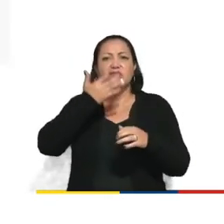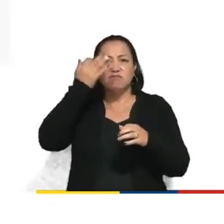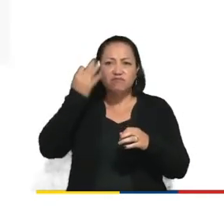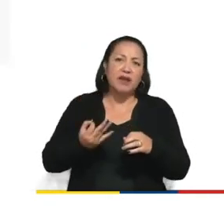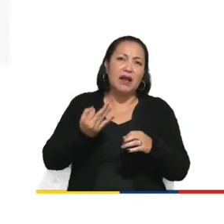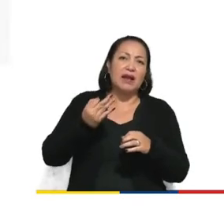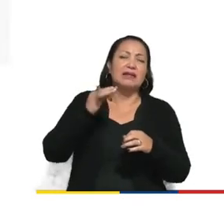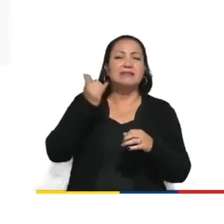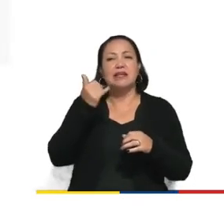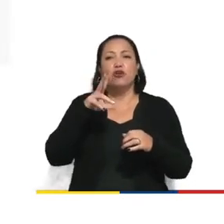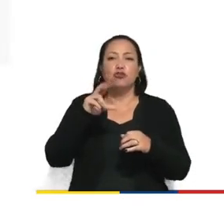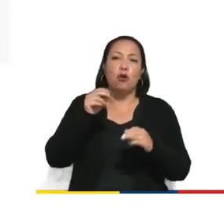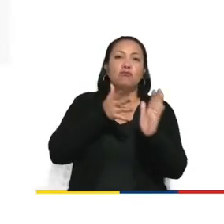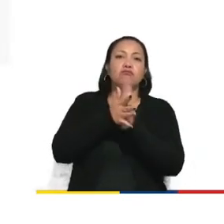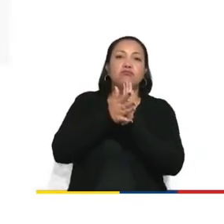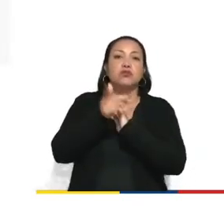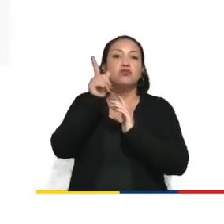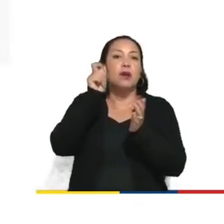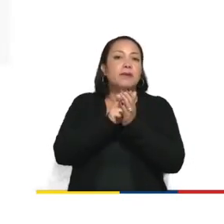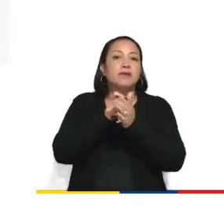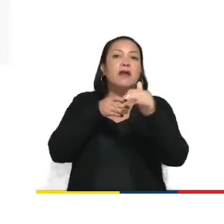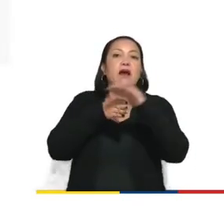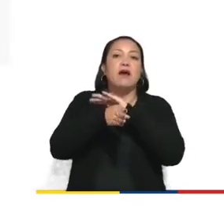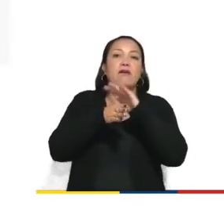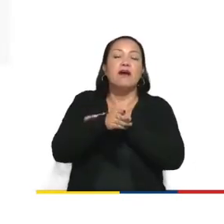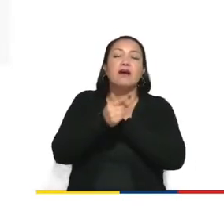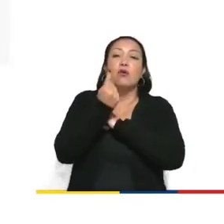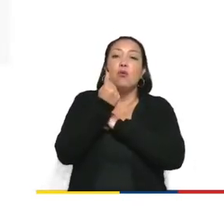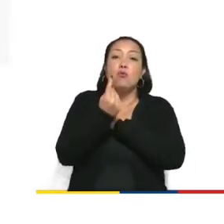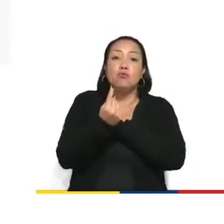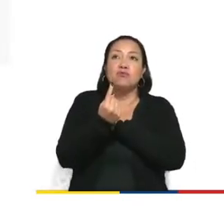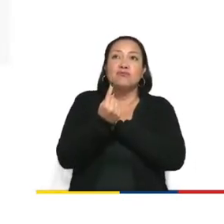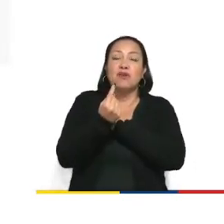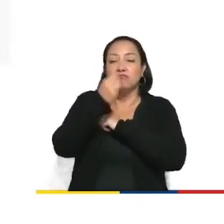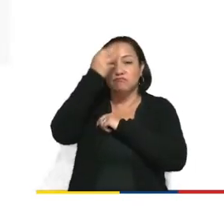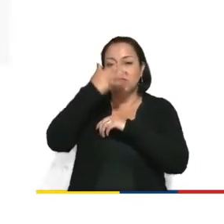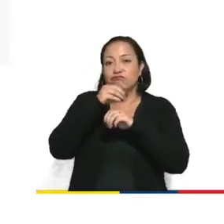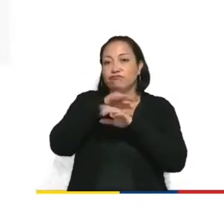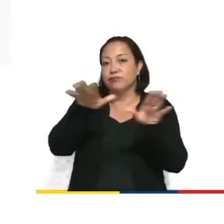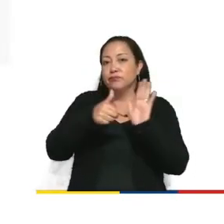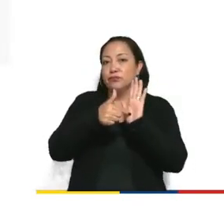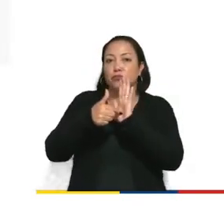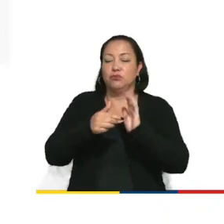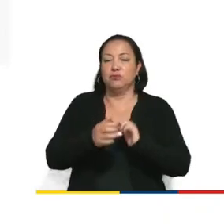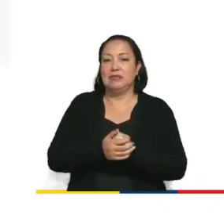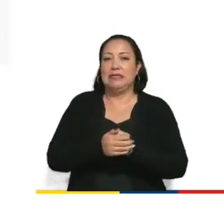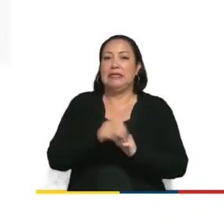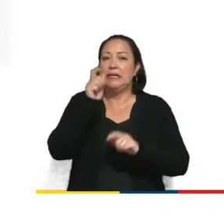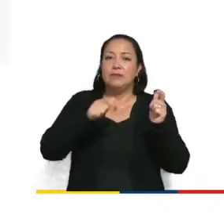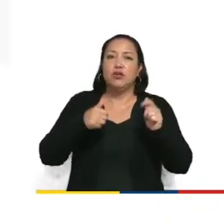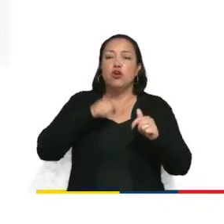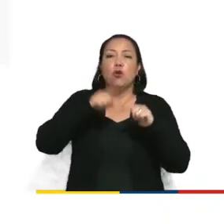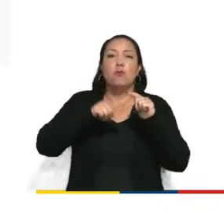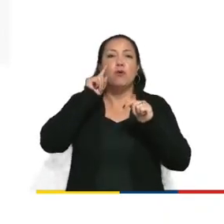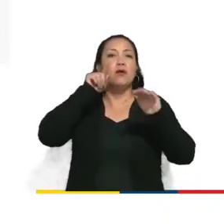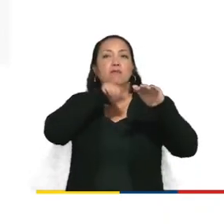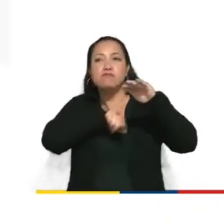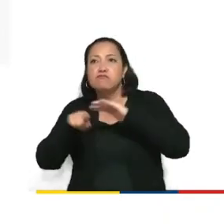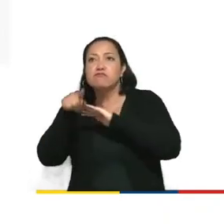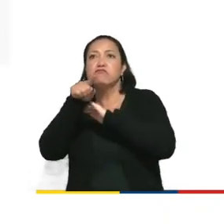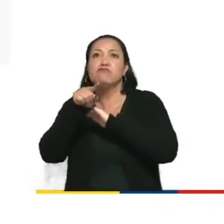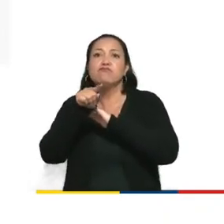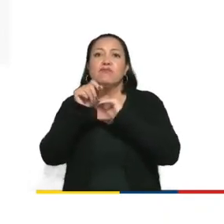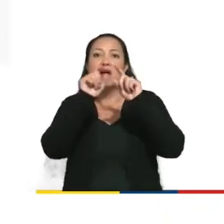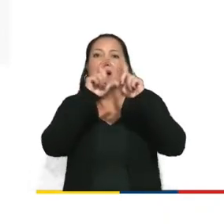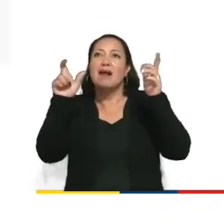y que no? Si solamente tiene acceso a una sola voz. La gente no podía hacer clic en links que no fueran de estas